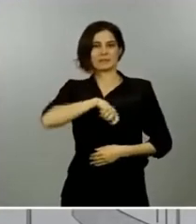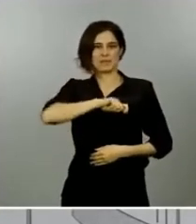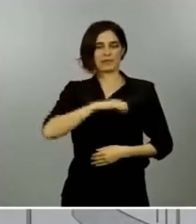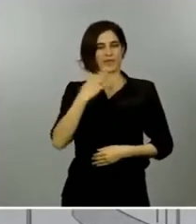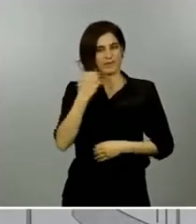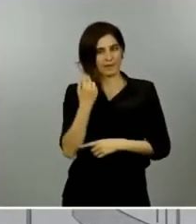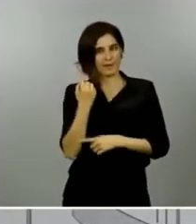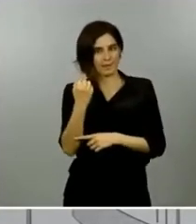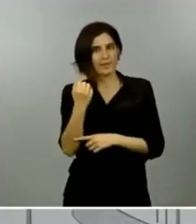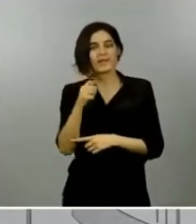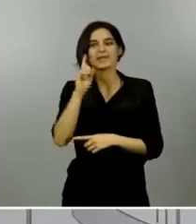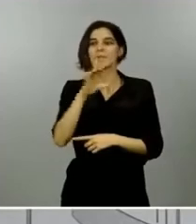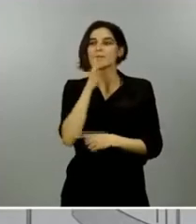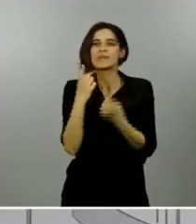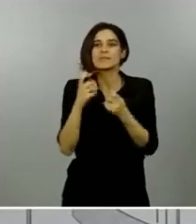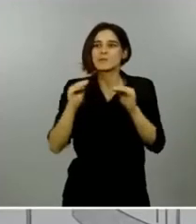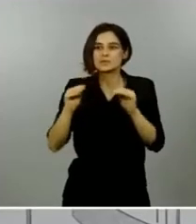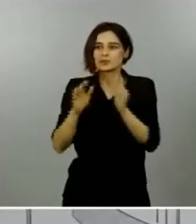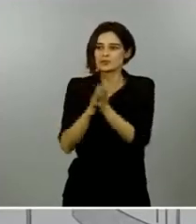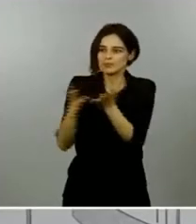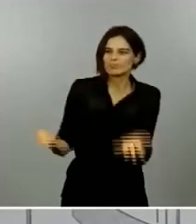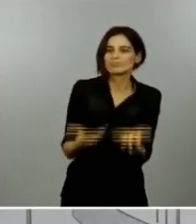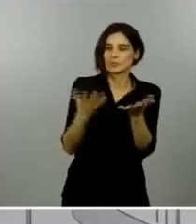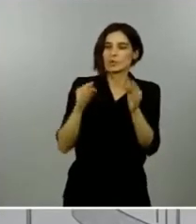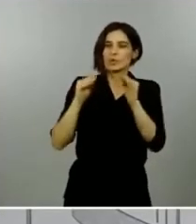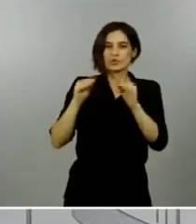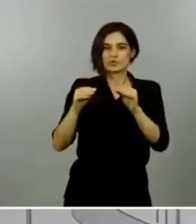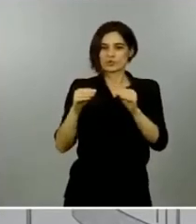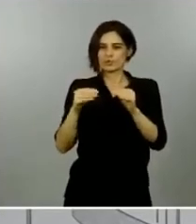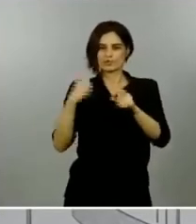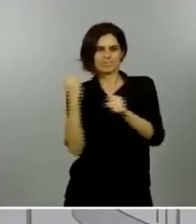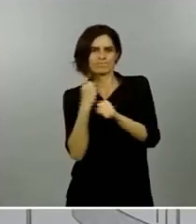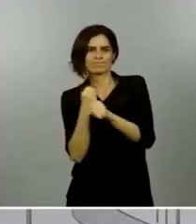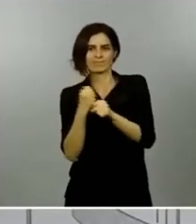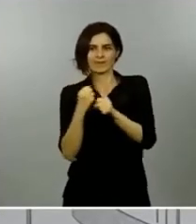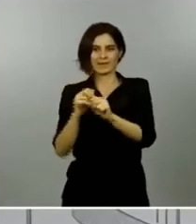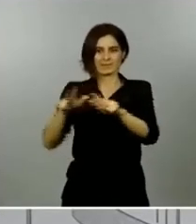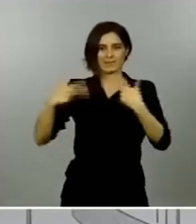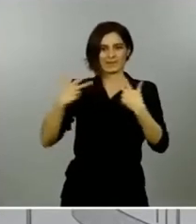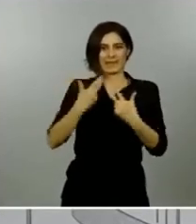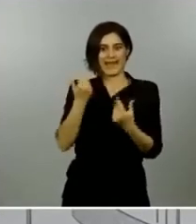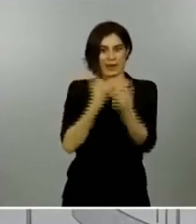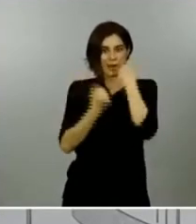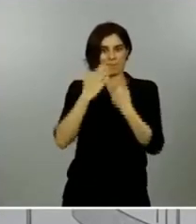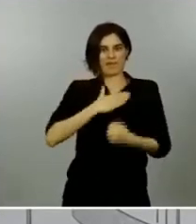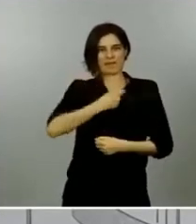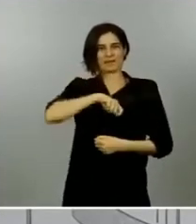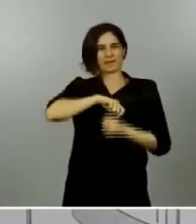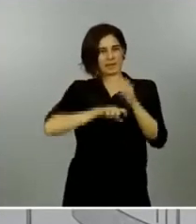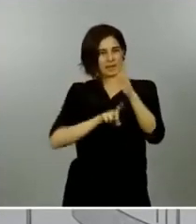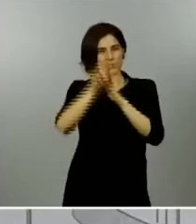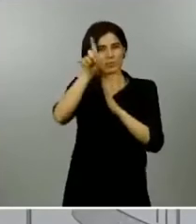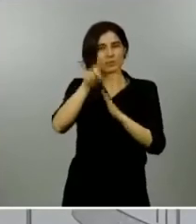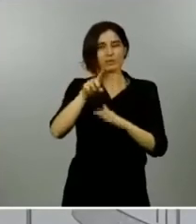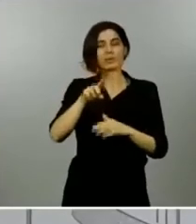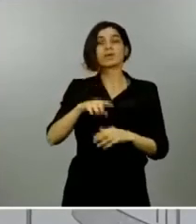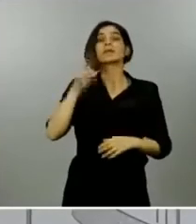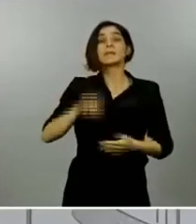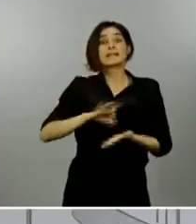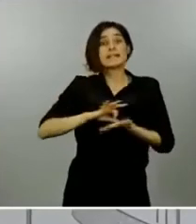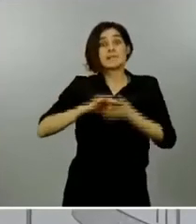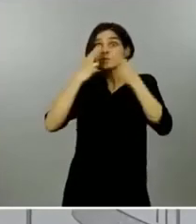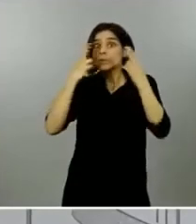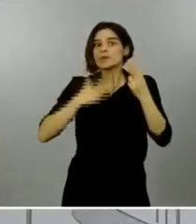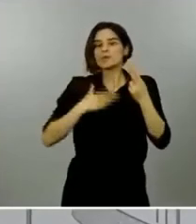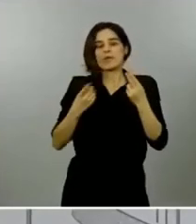su talento su audacia para volver a relanzar nuestra economía y necesitamos fortalecer nuestros servicios públicos esta creo que es la gran